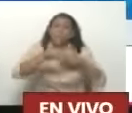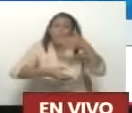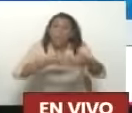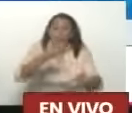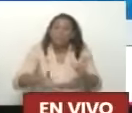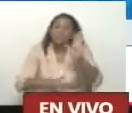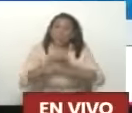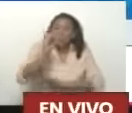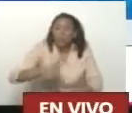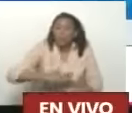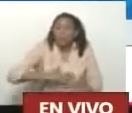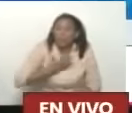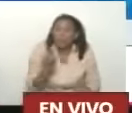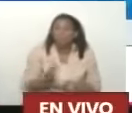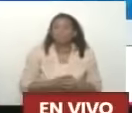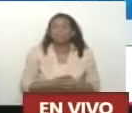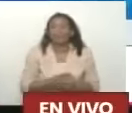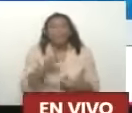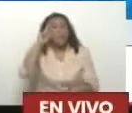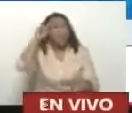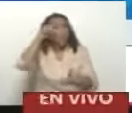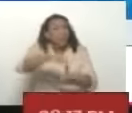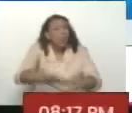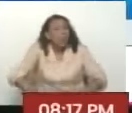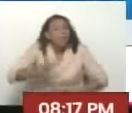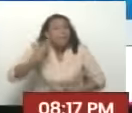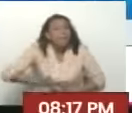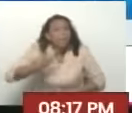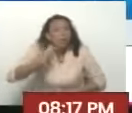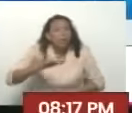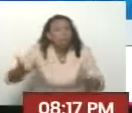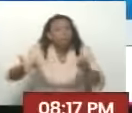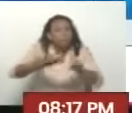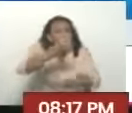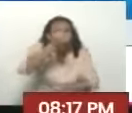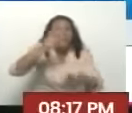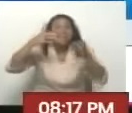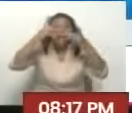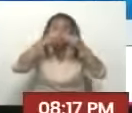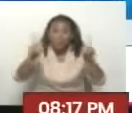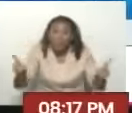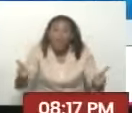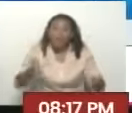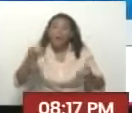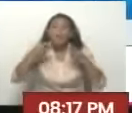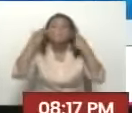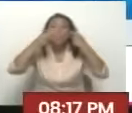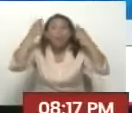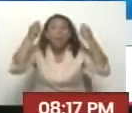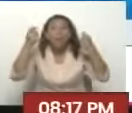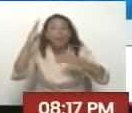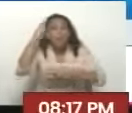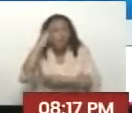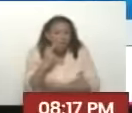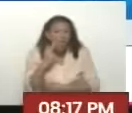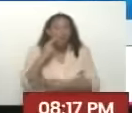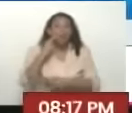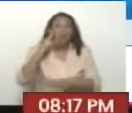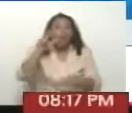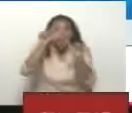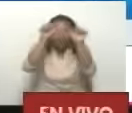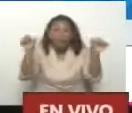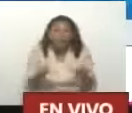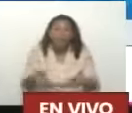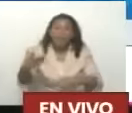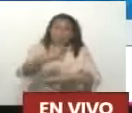desarrollo Pero el objetivo Estratégico Debe ser La democracia Popular Bolivariana Como sistema De